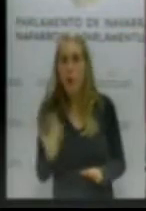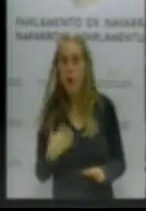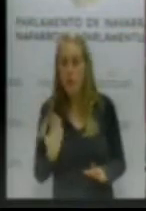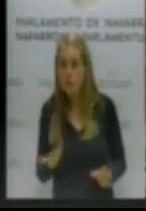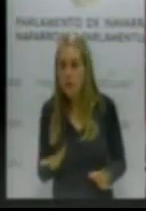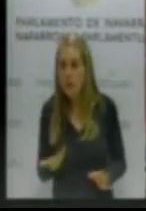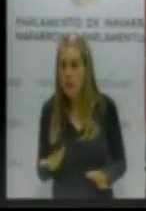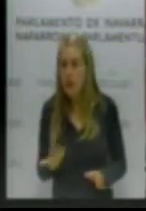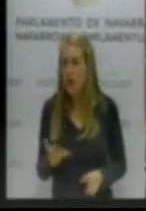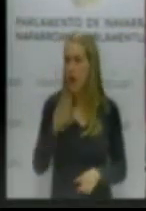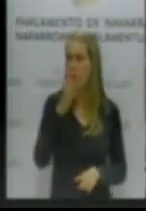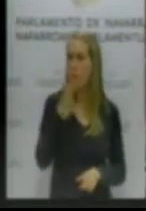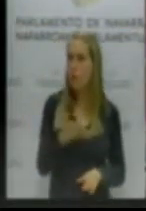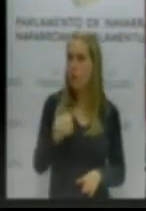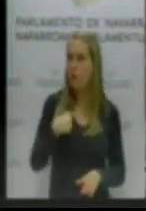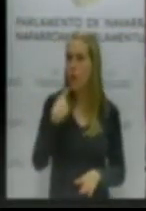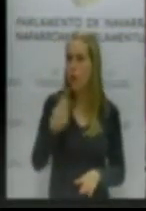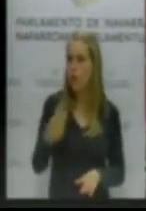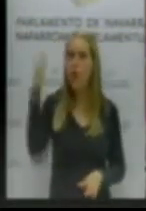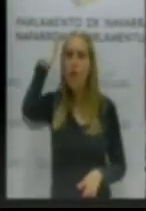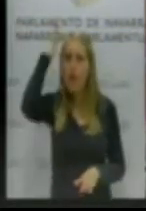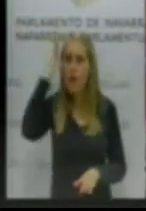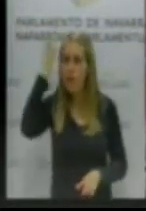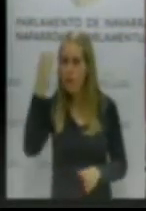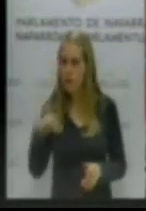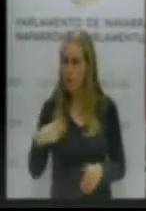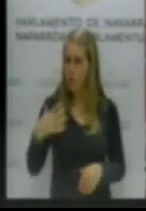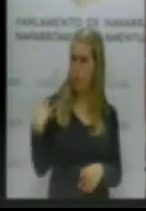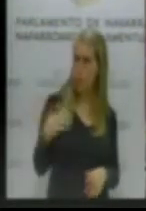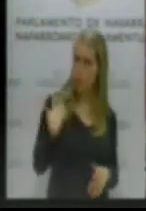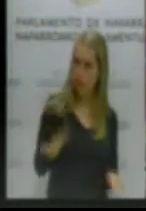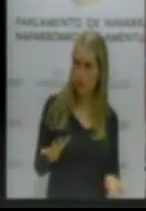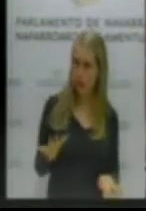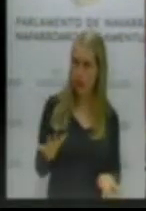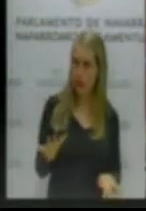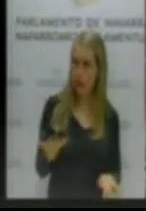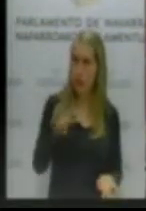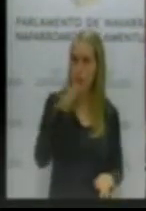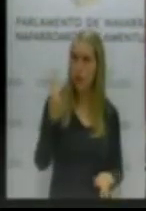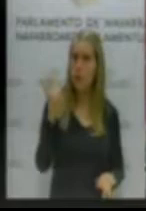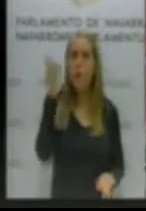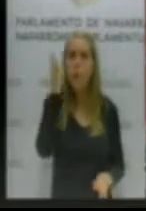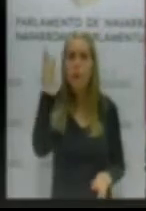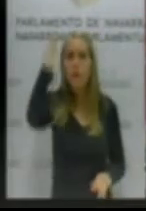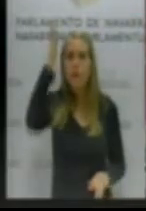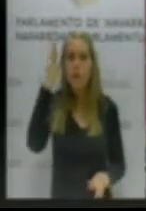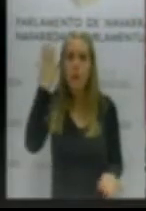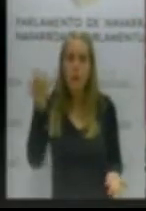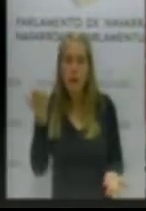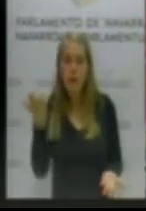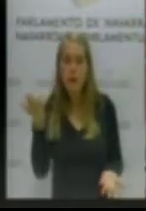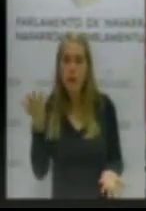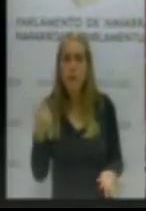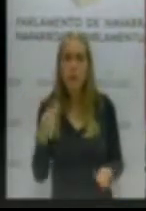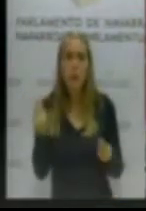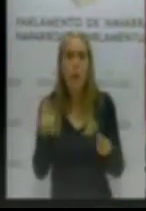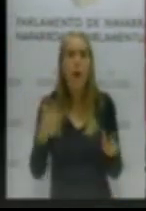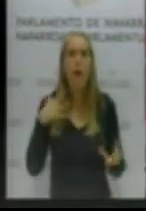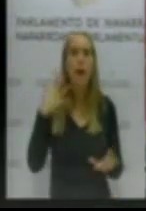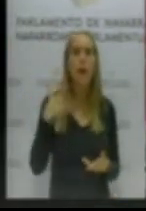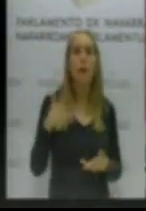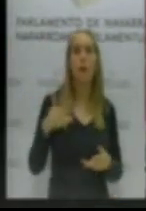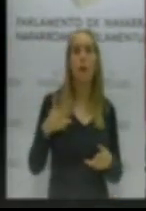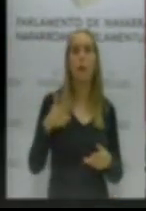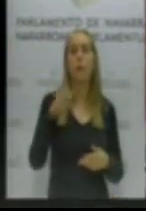Porque yo decía que eran navarras. Le ha molestado a usted que hablara de las viudas navarras. ¿De qué viudas quiere que hablemos? ¿De las viudas de Euskal Herria?